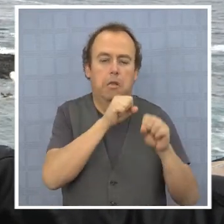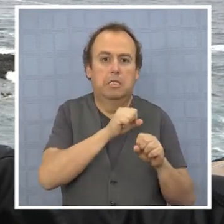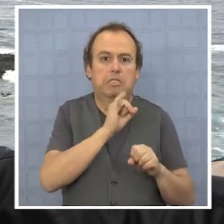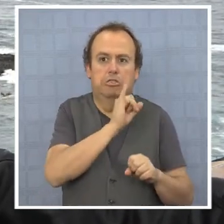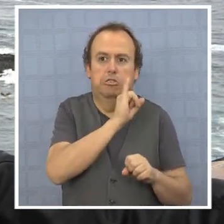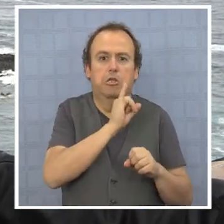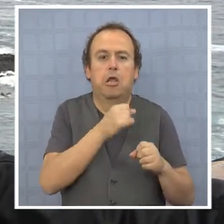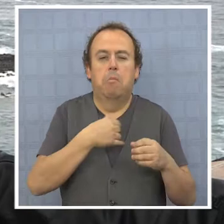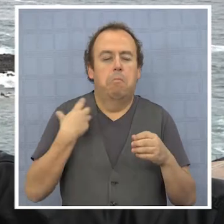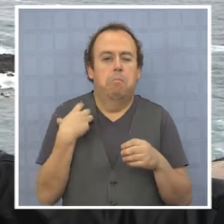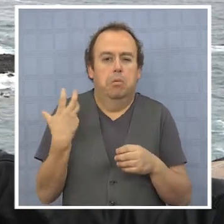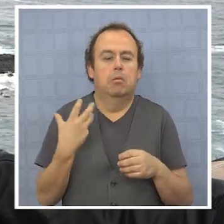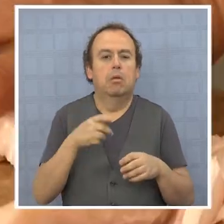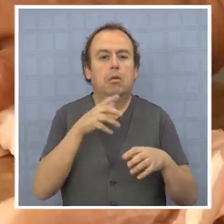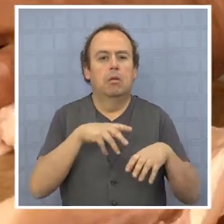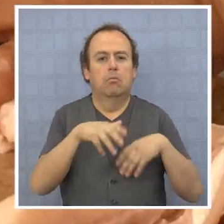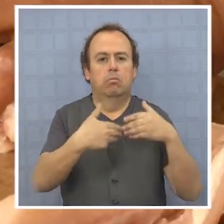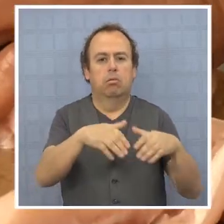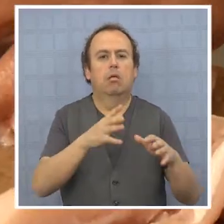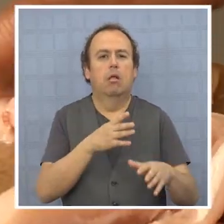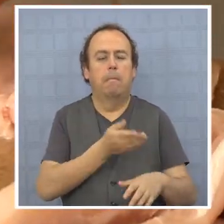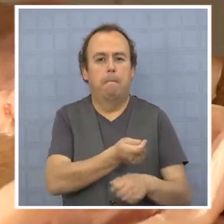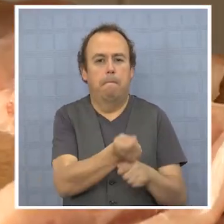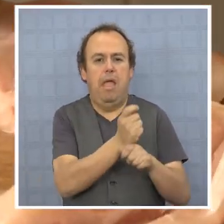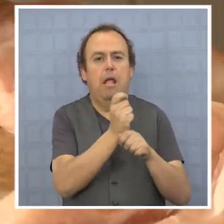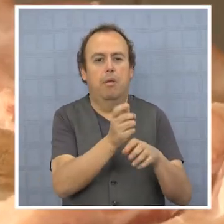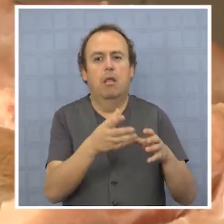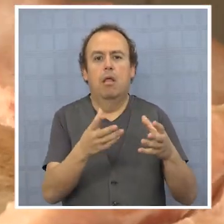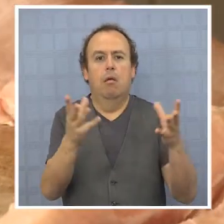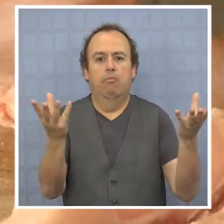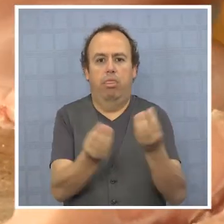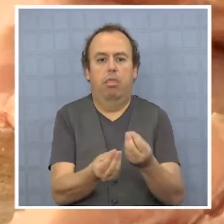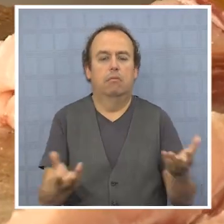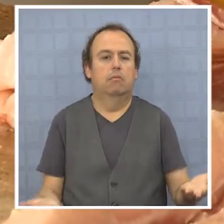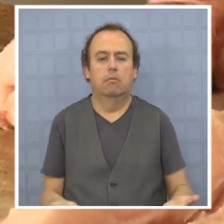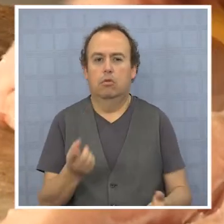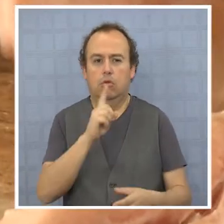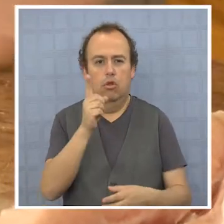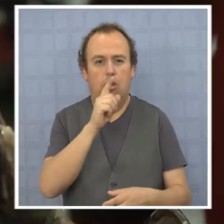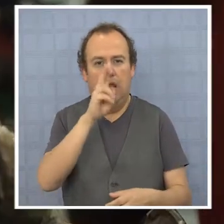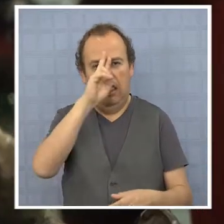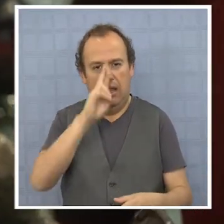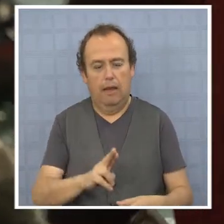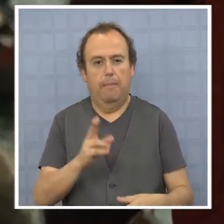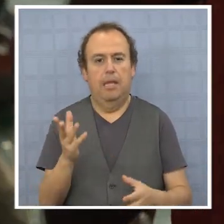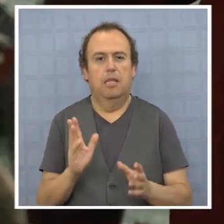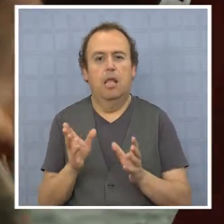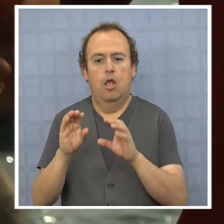que dicen cómo participan los mismos pescadores, los mismos industriales y que empiezan a modificar las recomendaciones científicas.